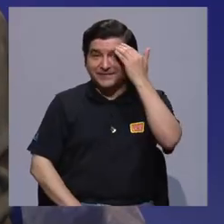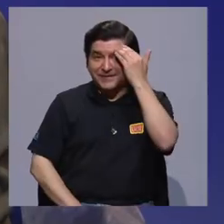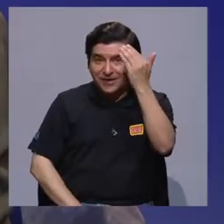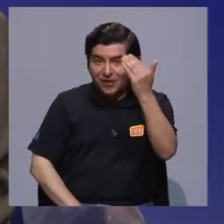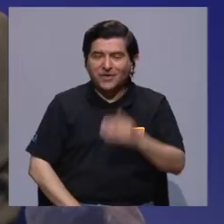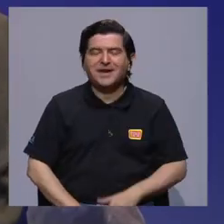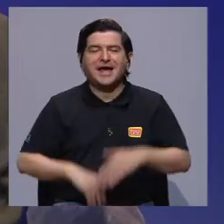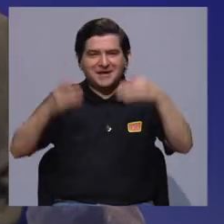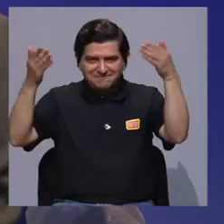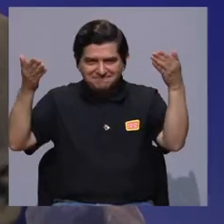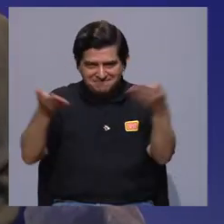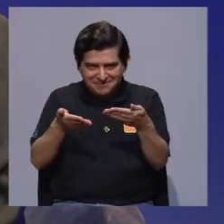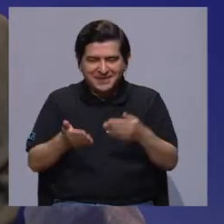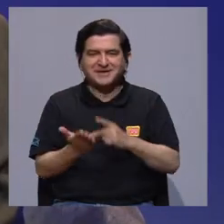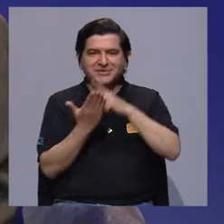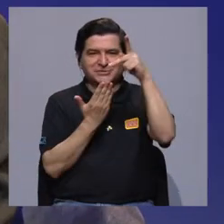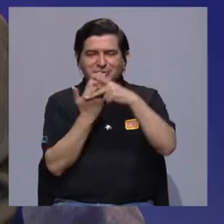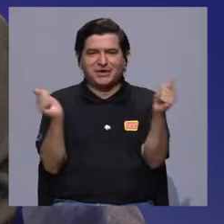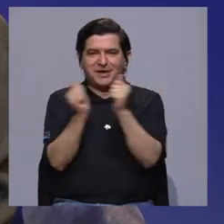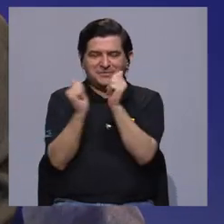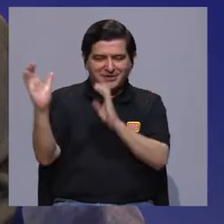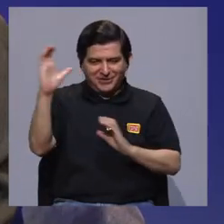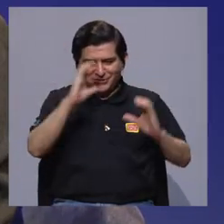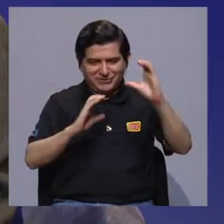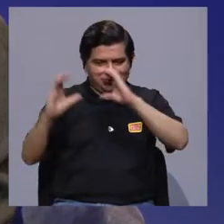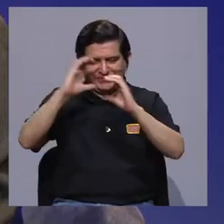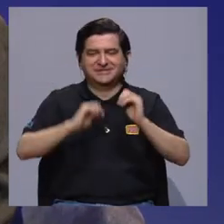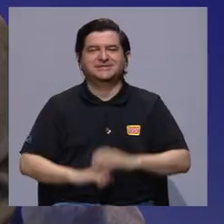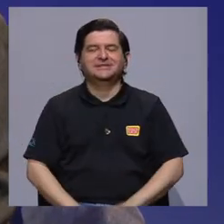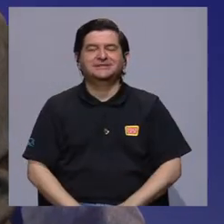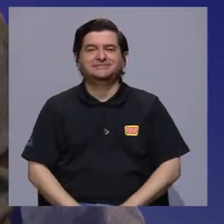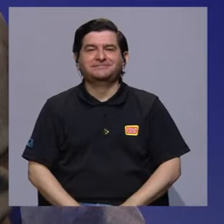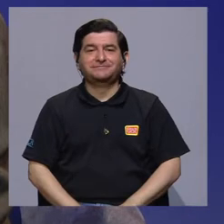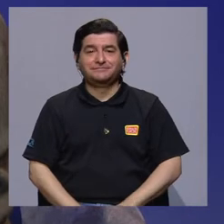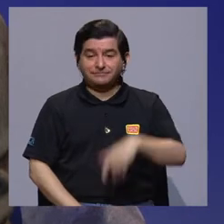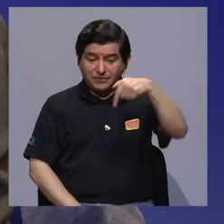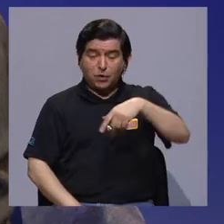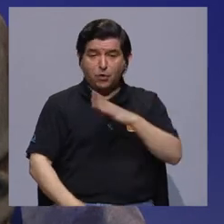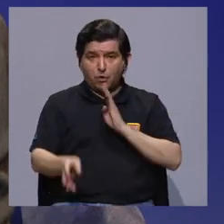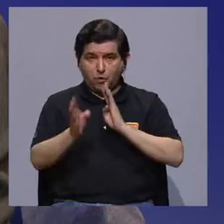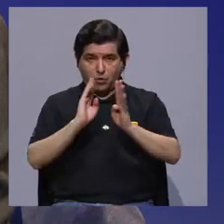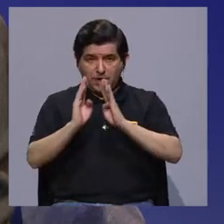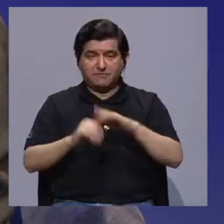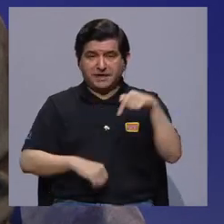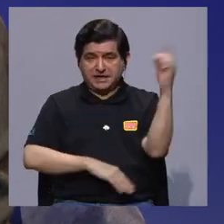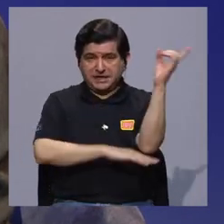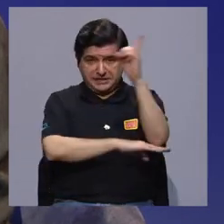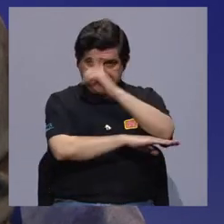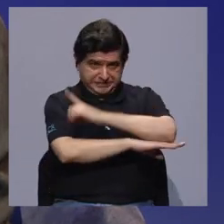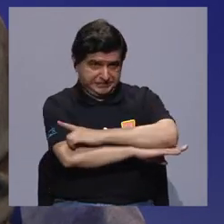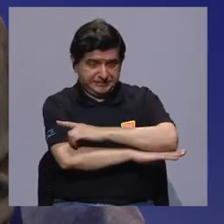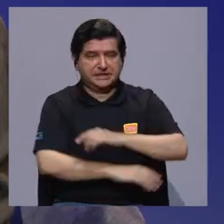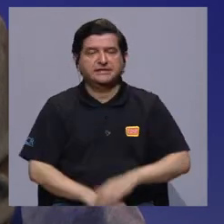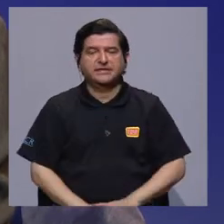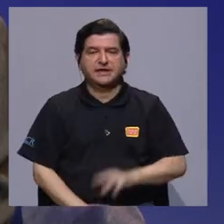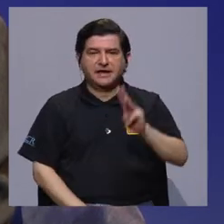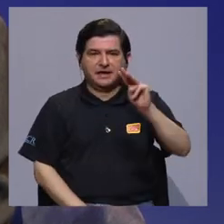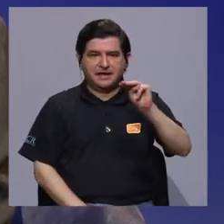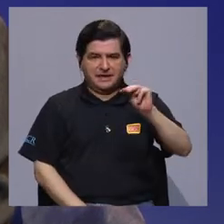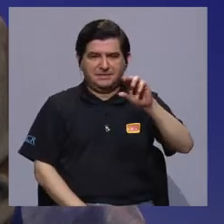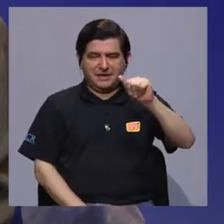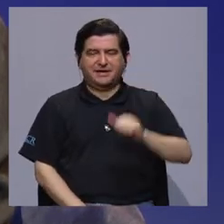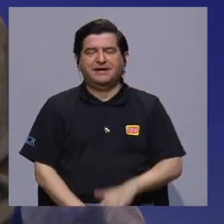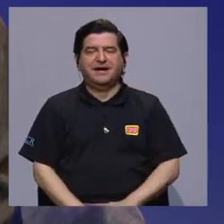Hola, ¿qué tal? Bienvenidos y bienvenidas a Conciencia, vamos a conversar el día de hoy con la